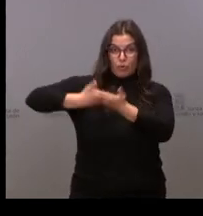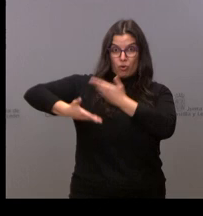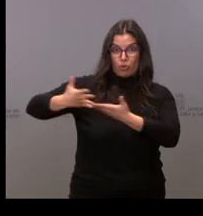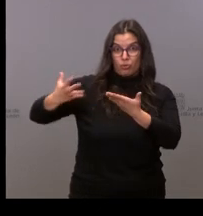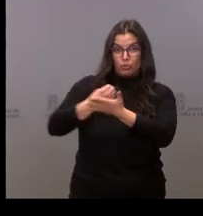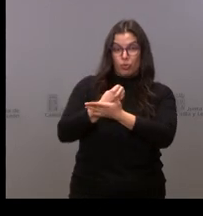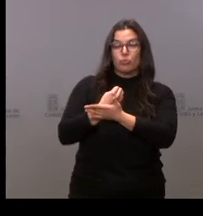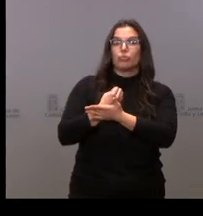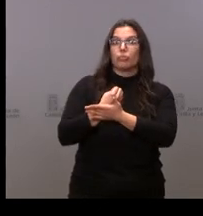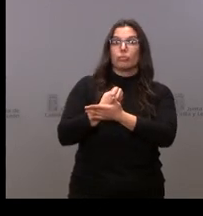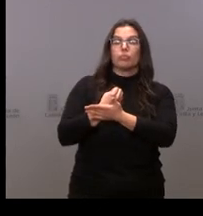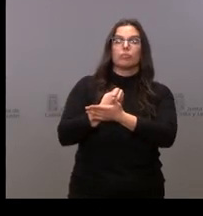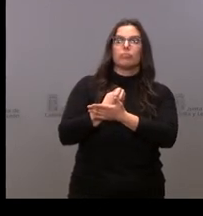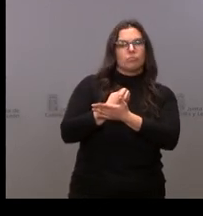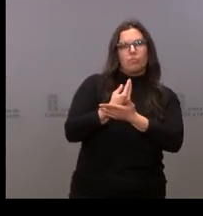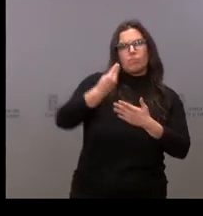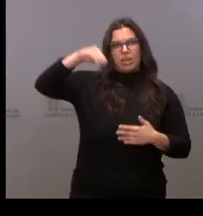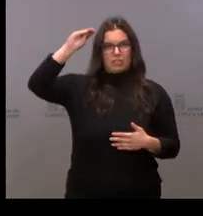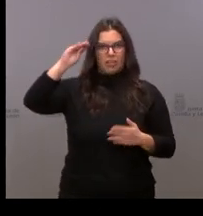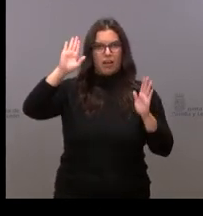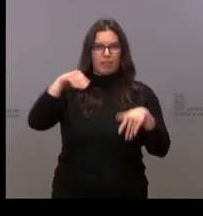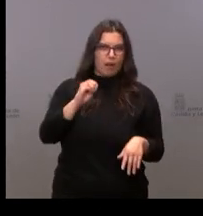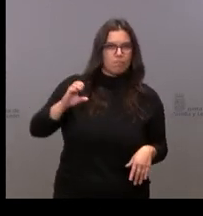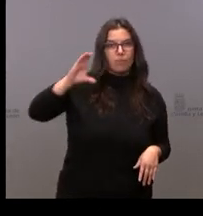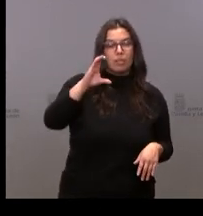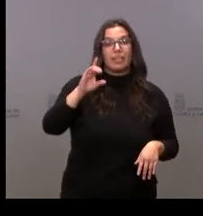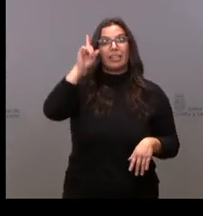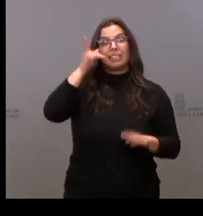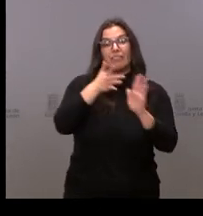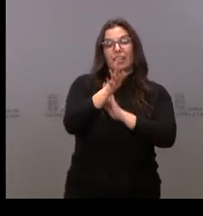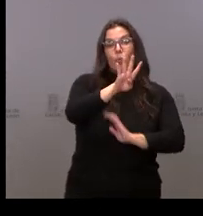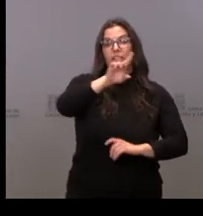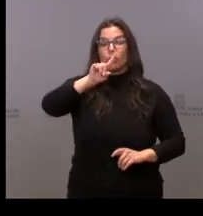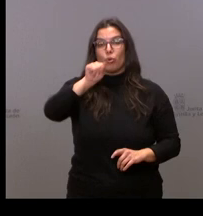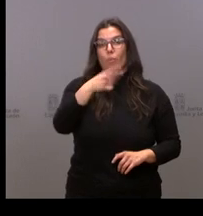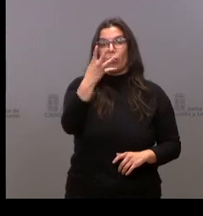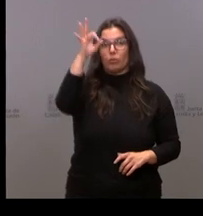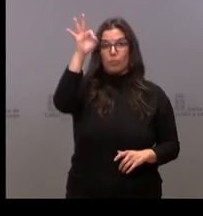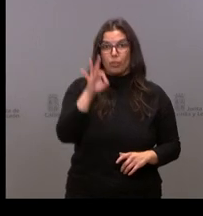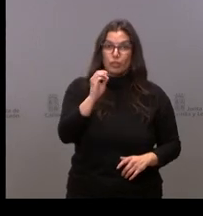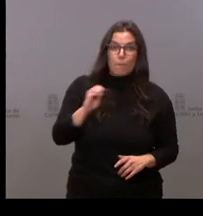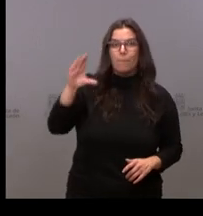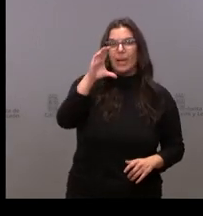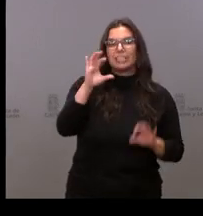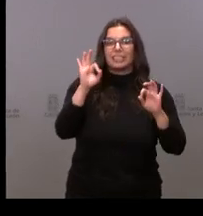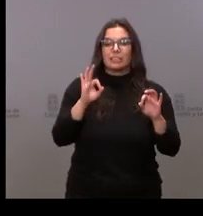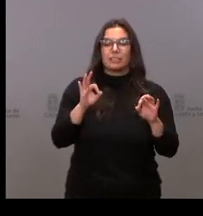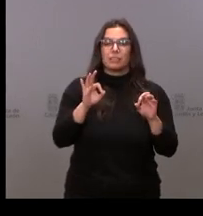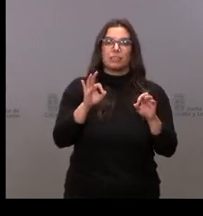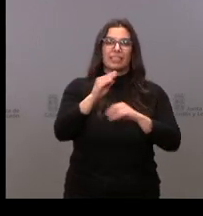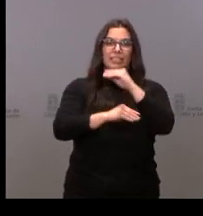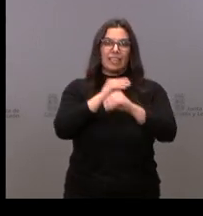para la recuperación económica y que, a su vez, incrementa un 41,4% las dotaciones